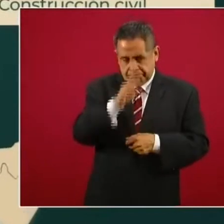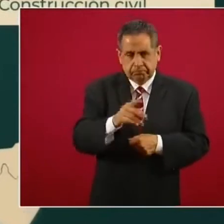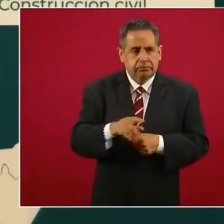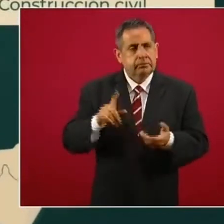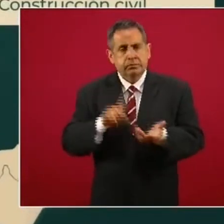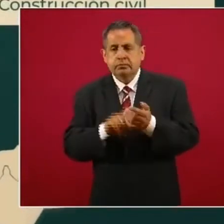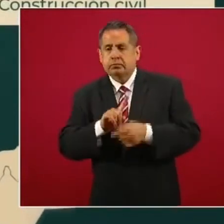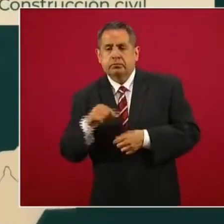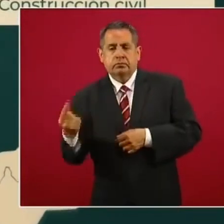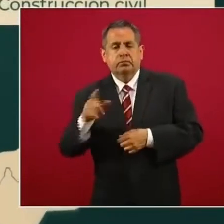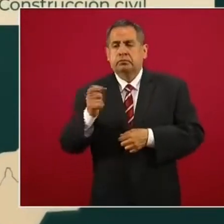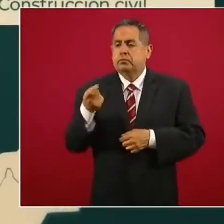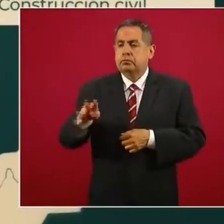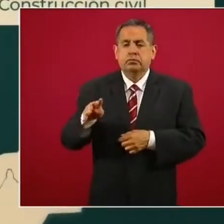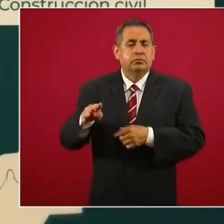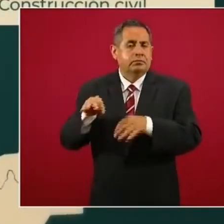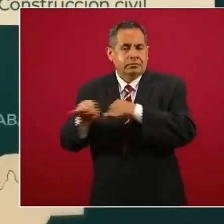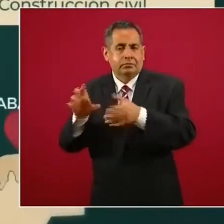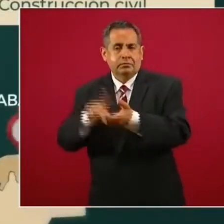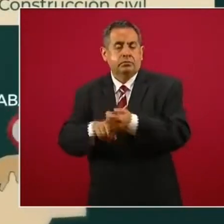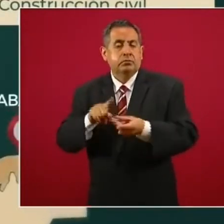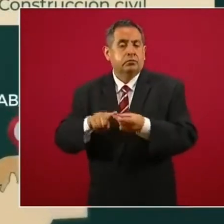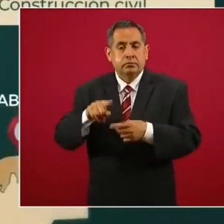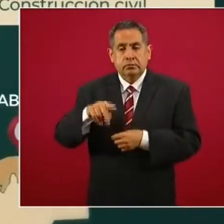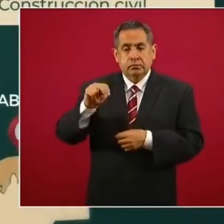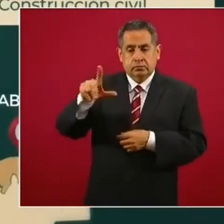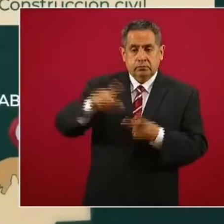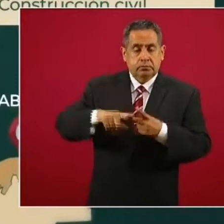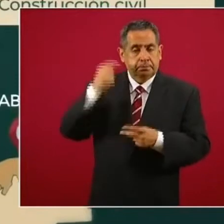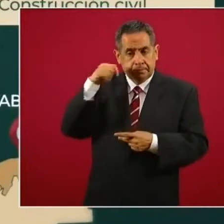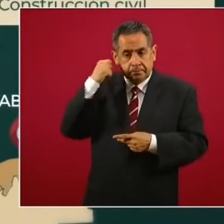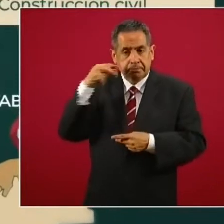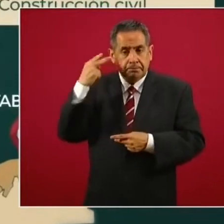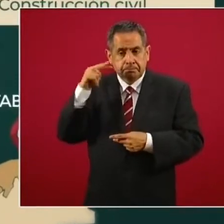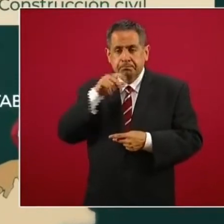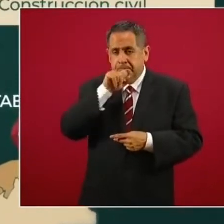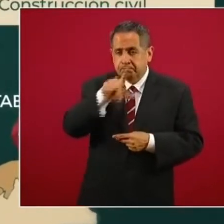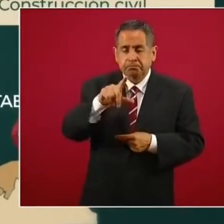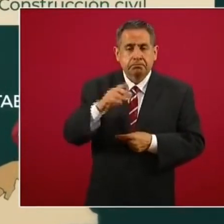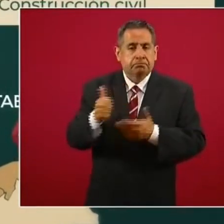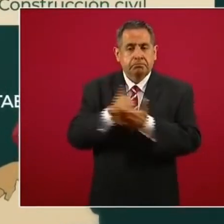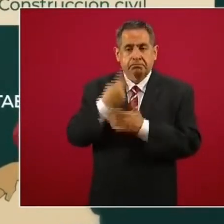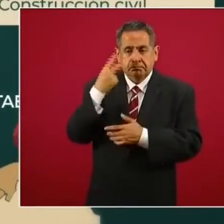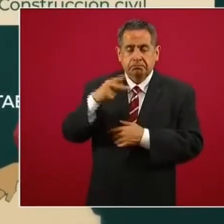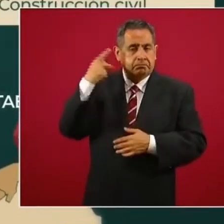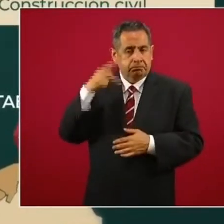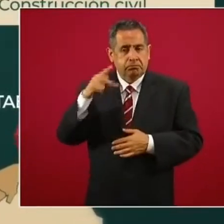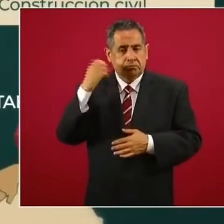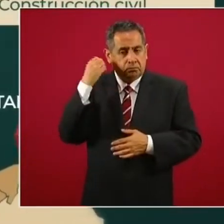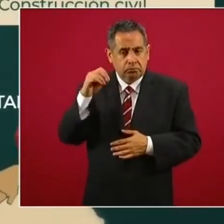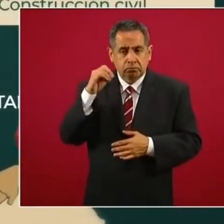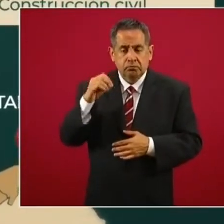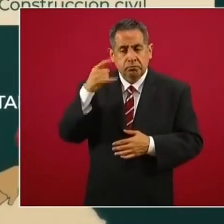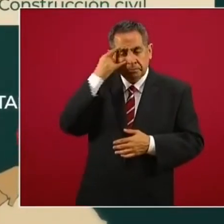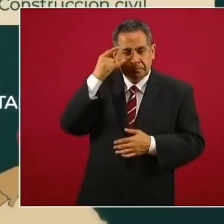.099 indirectos, principalmente en los estados de Nuevo León, Tabasco, Veracruz, Jalisco, Ciudad de México, Puebla, Oaxaca,